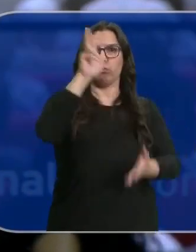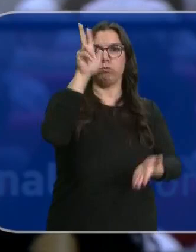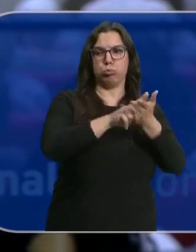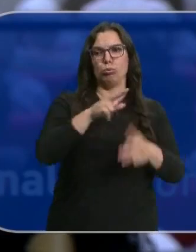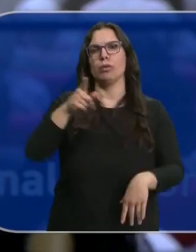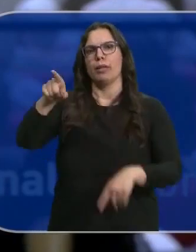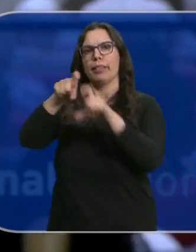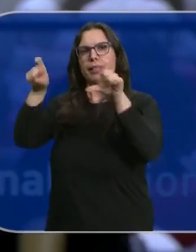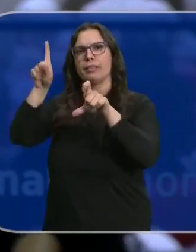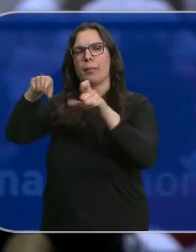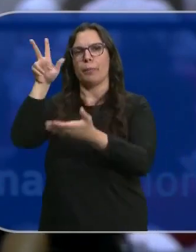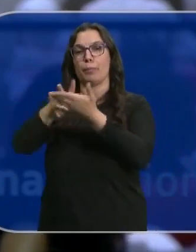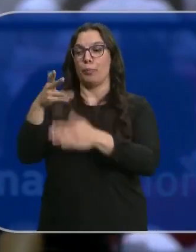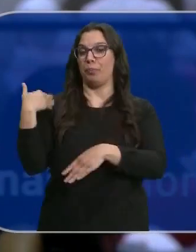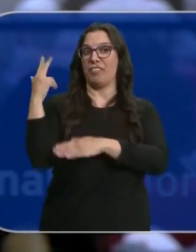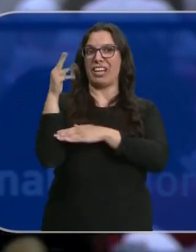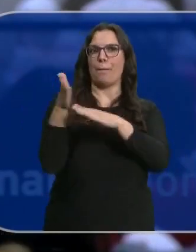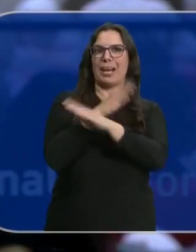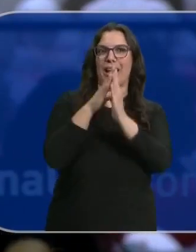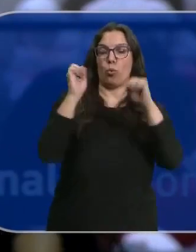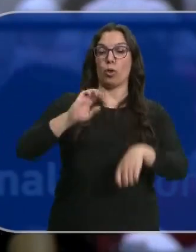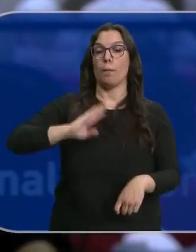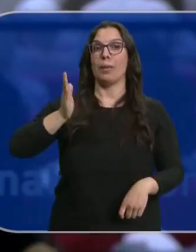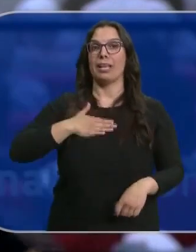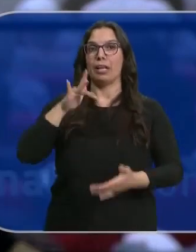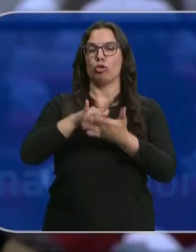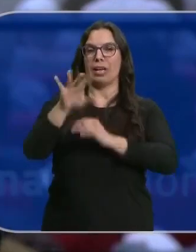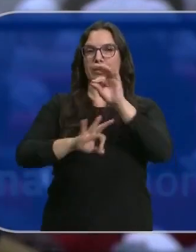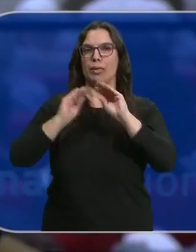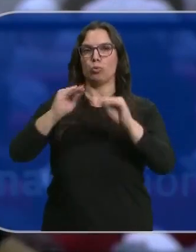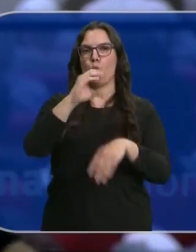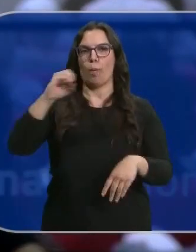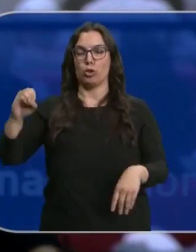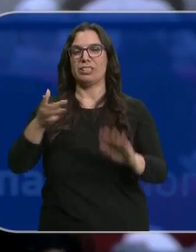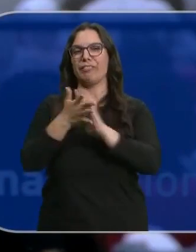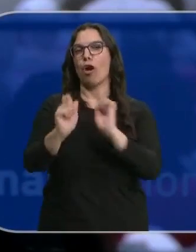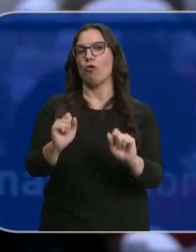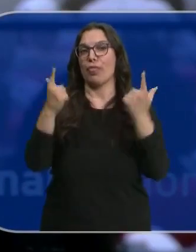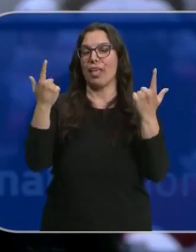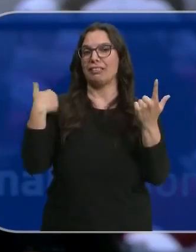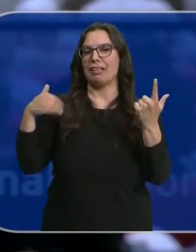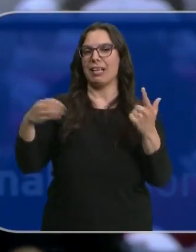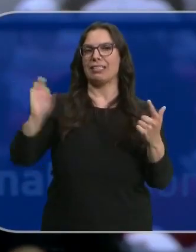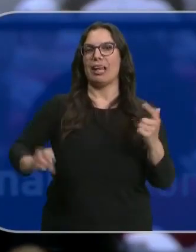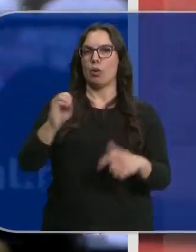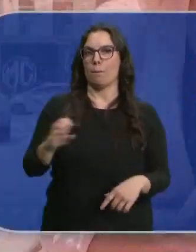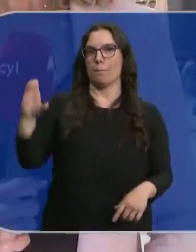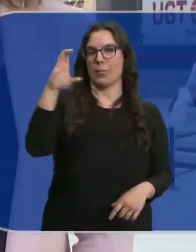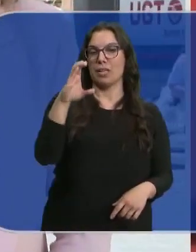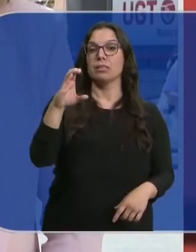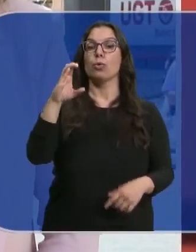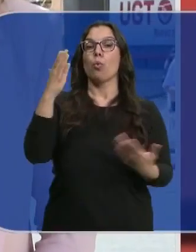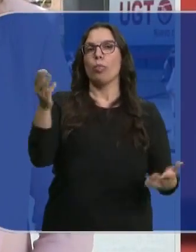el preacuerdo que alcanzaron el viernes. Mañana se sumará comisiones obreras. La oficialización definitiva de la subida de los salarios